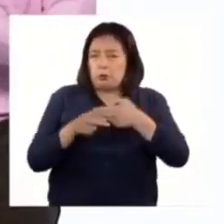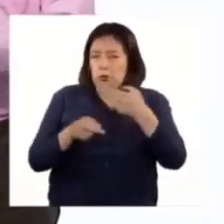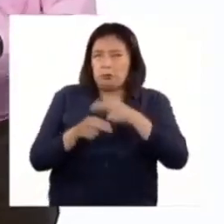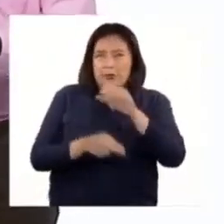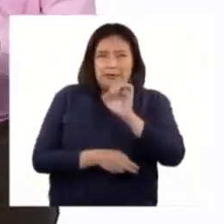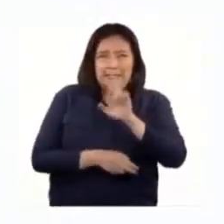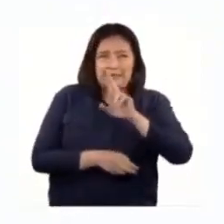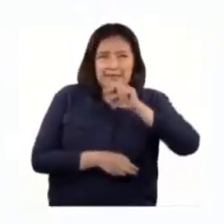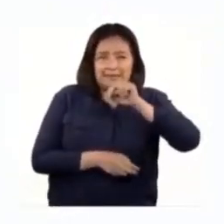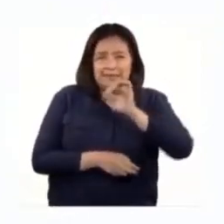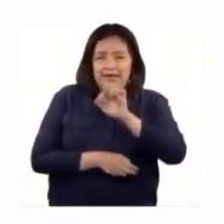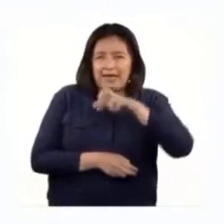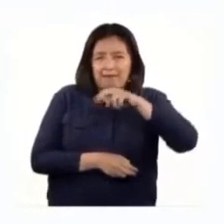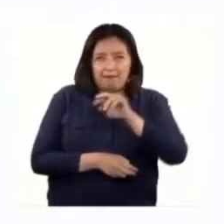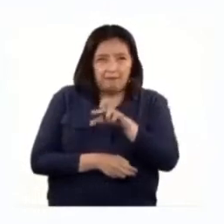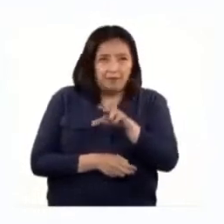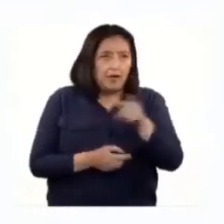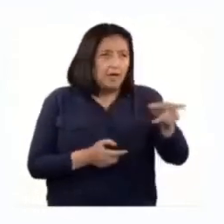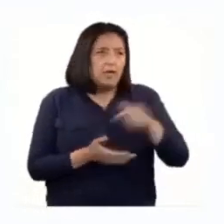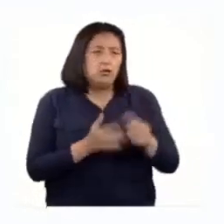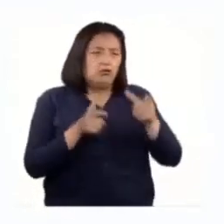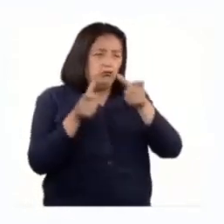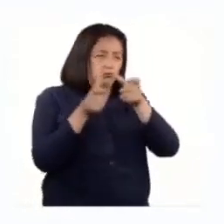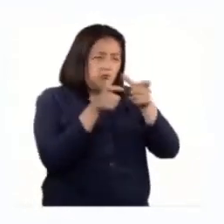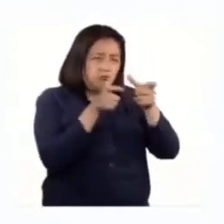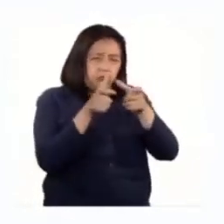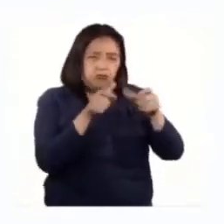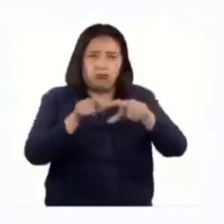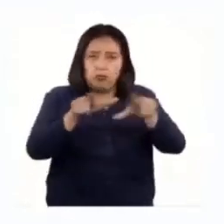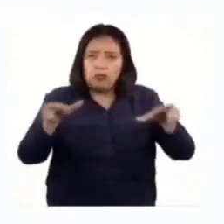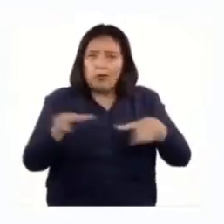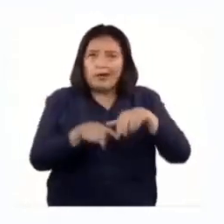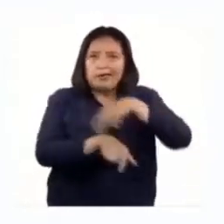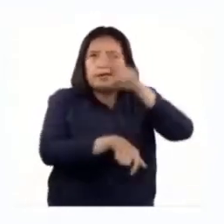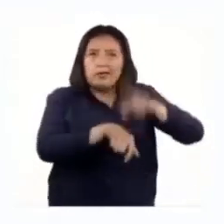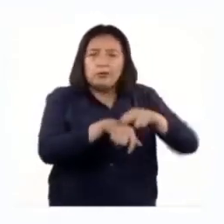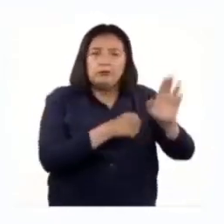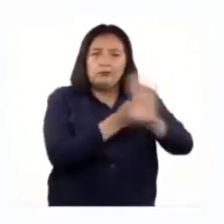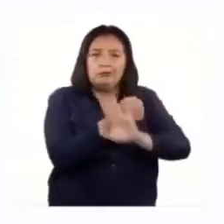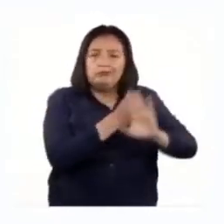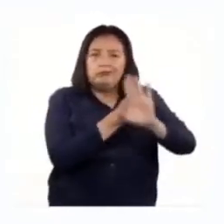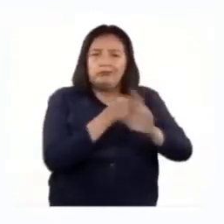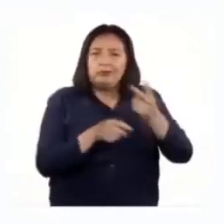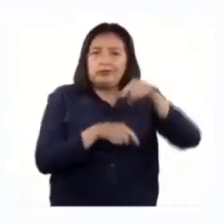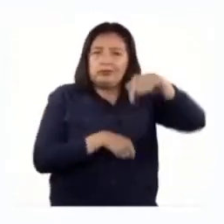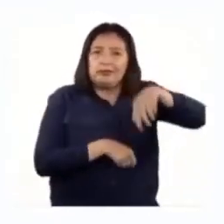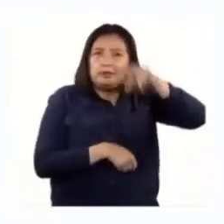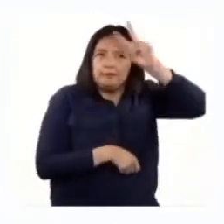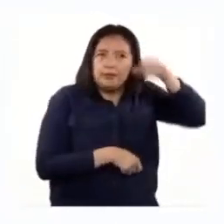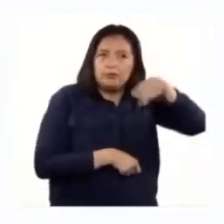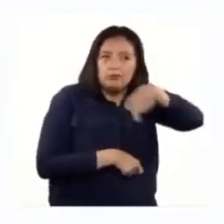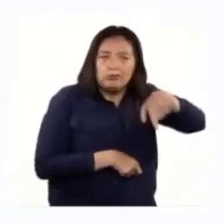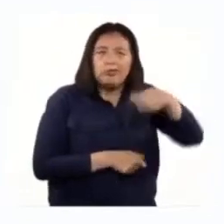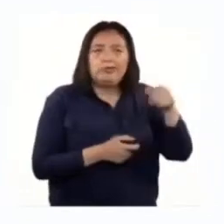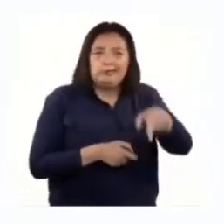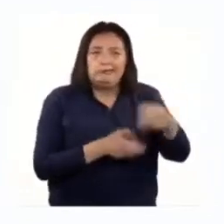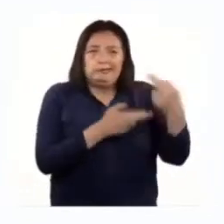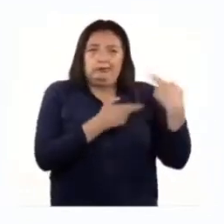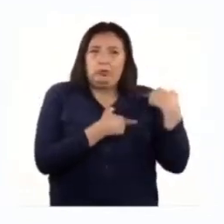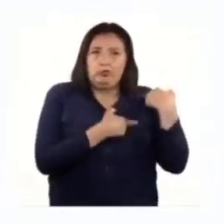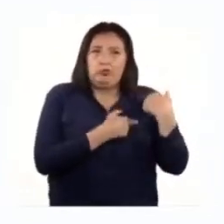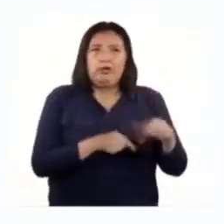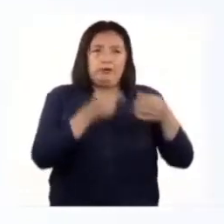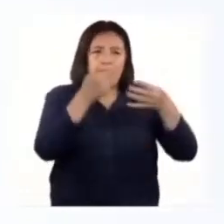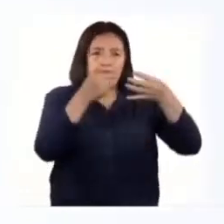como CERNAM. Ellos son los guardianes de las áreas naturales protegidas en nuestro país y se encargan, entre